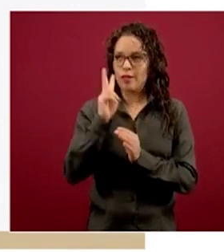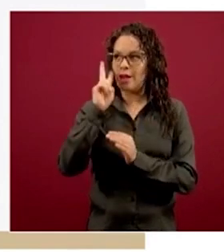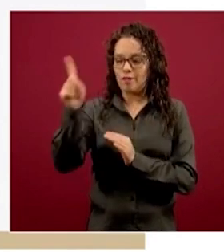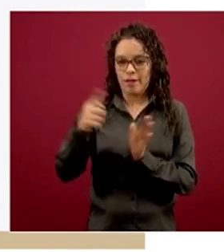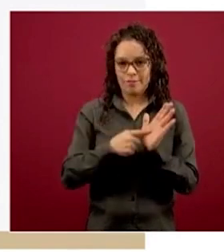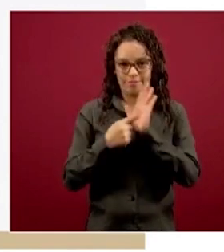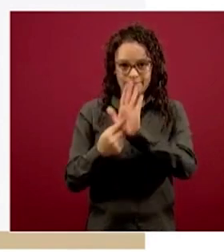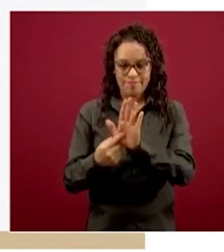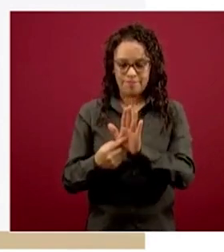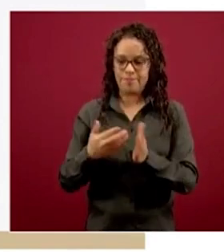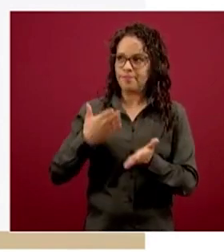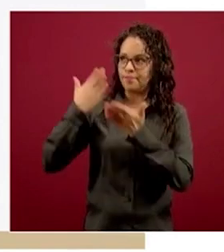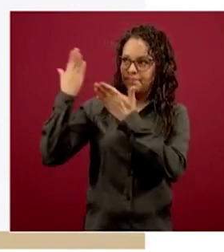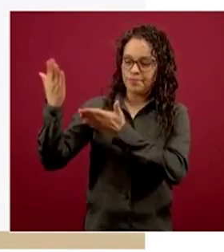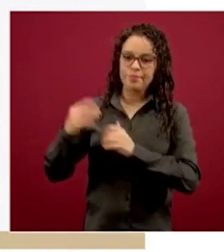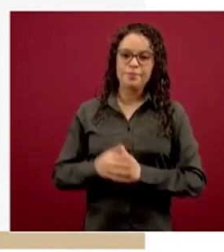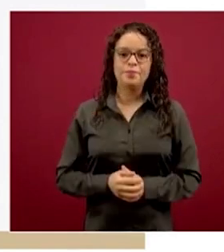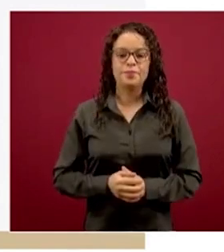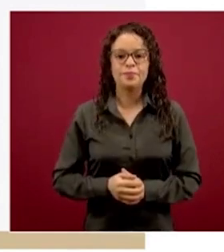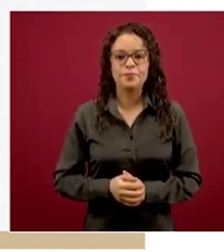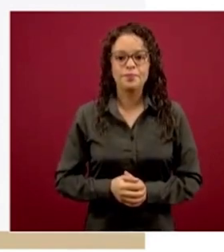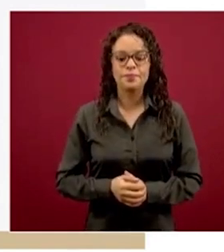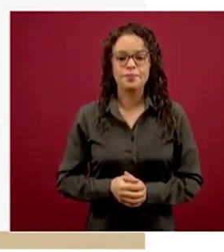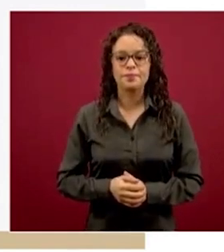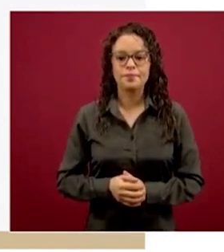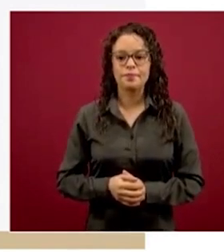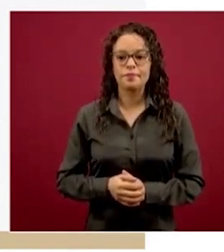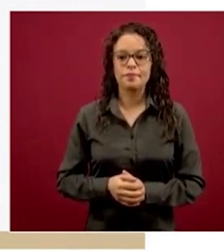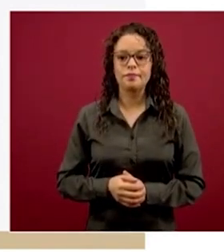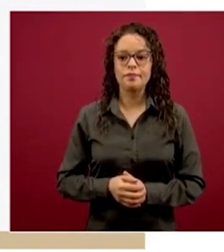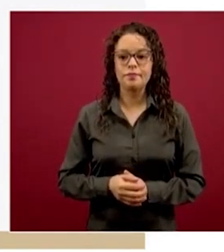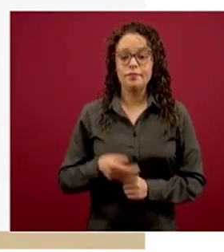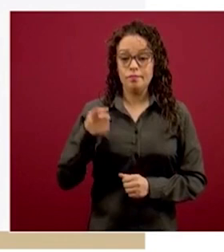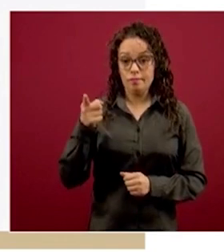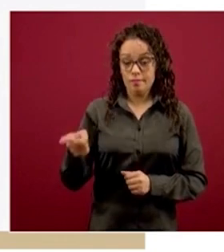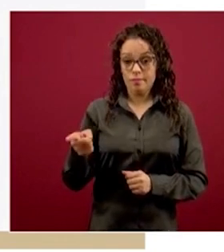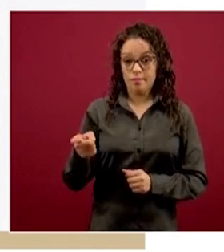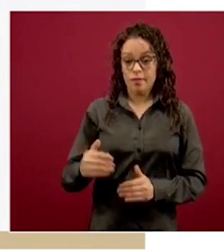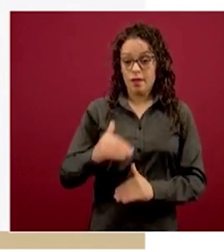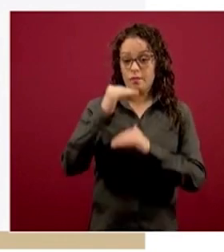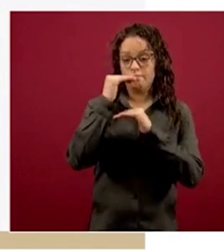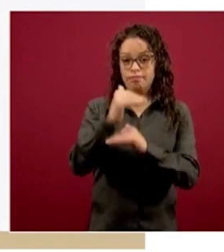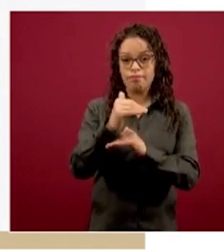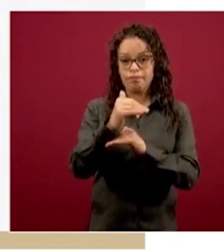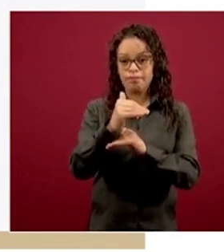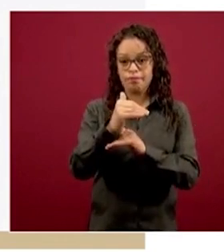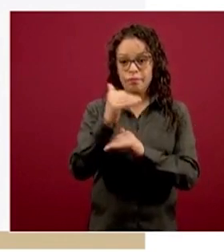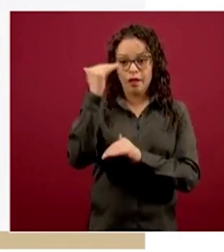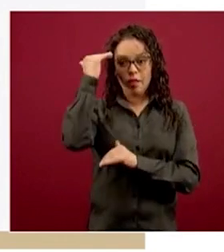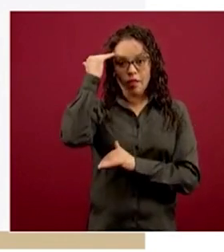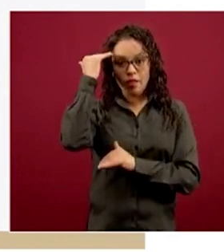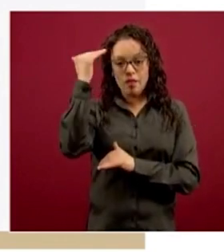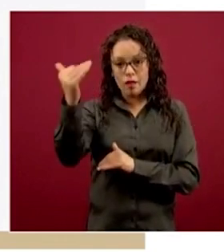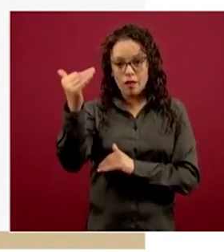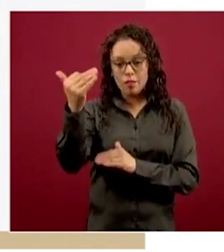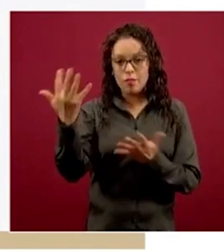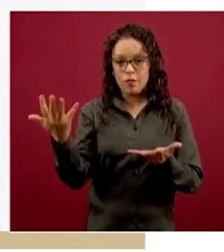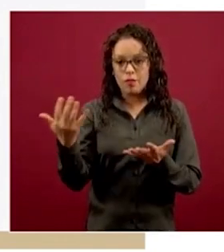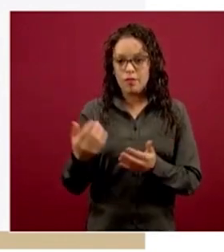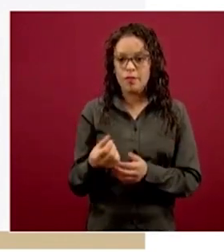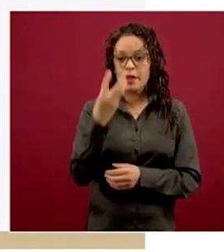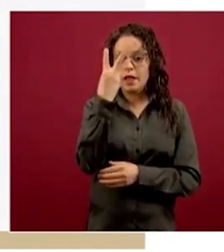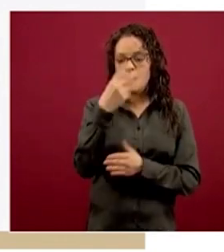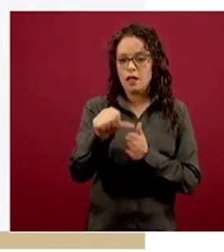Que estos préstamos tengan un diferimiento, un plazo de gracia, digamos, de los próximos tres